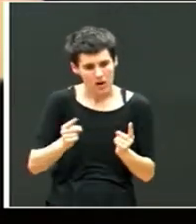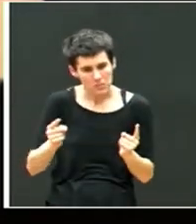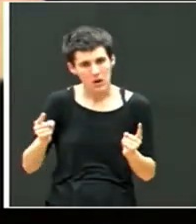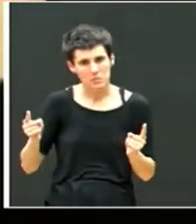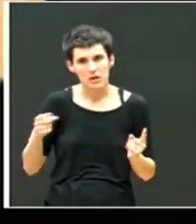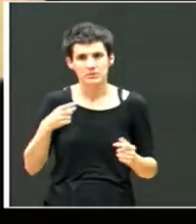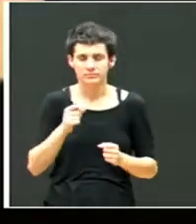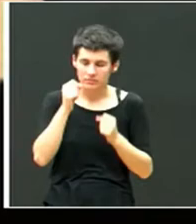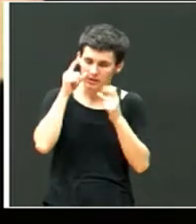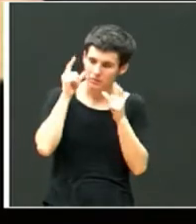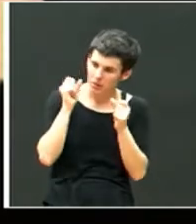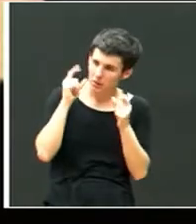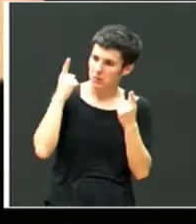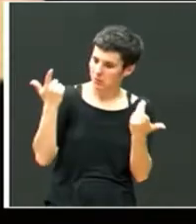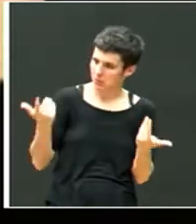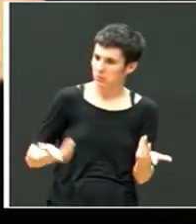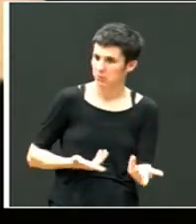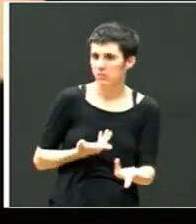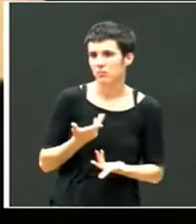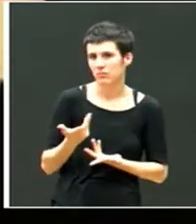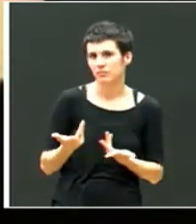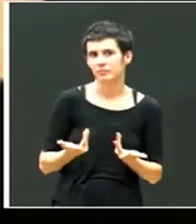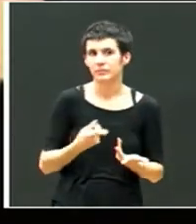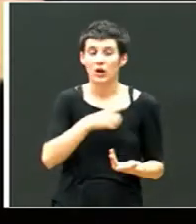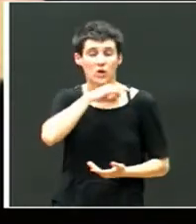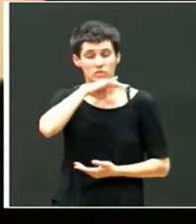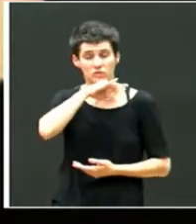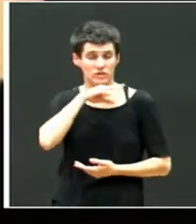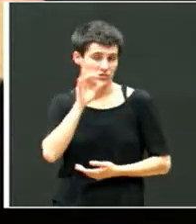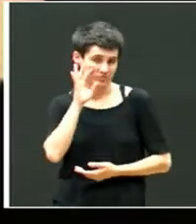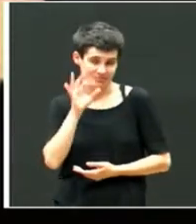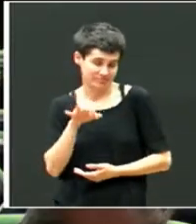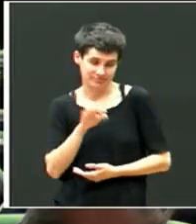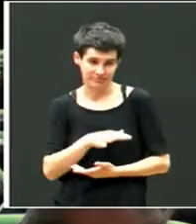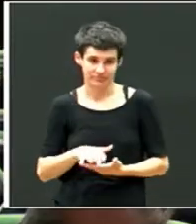se le daba mucha… estaba muy contento, la verdad.